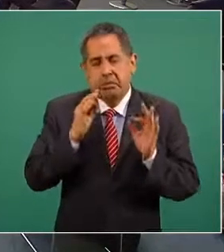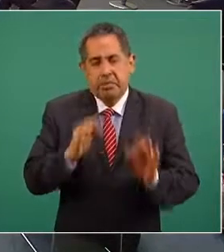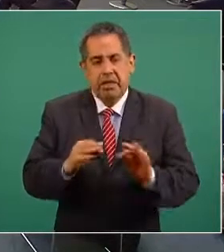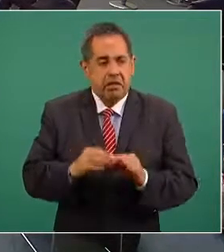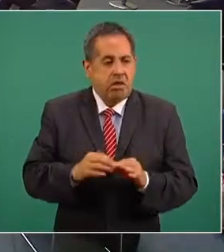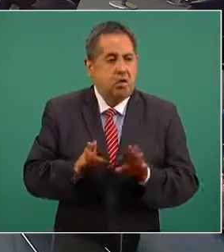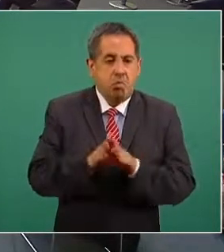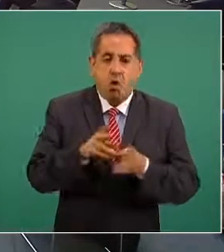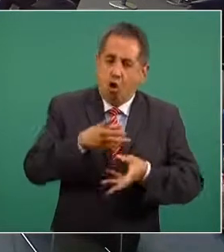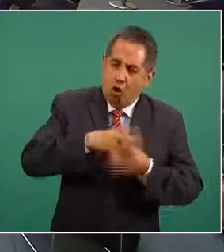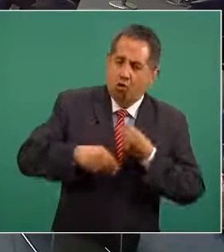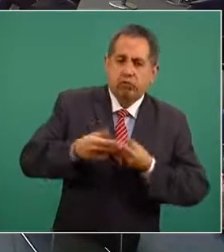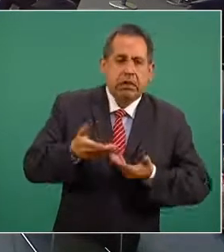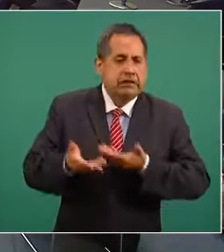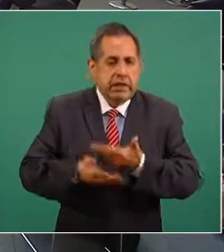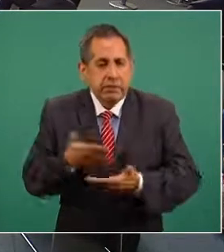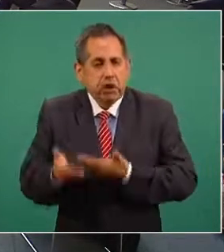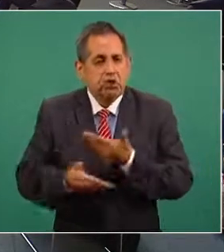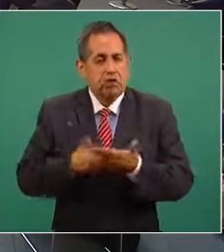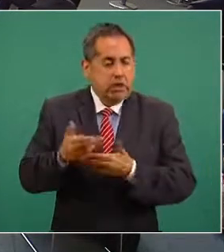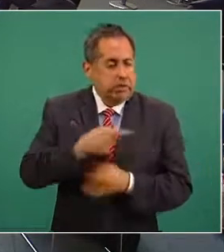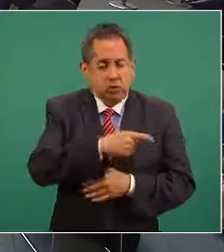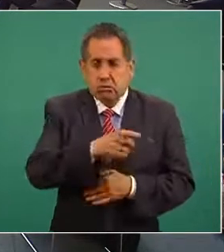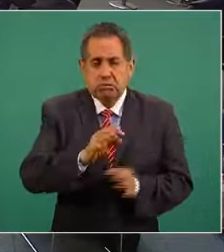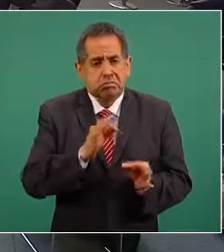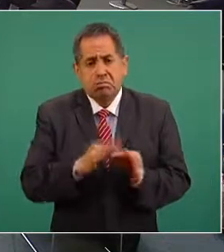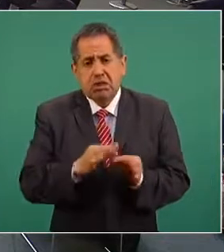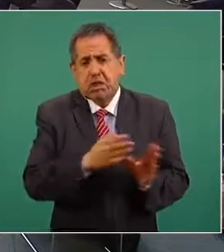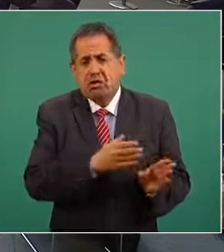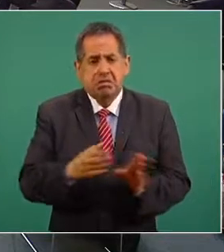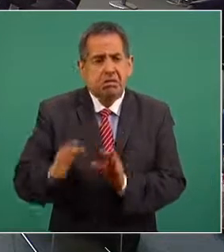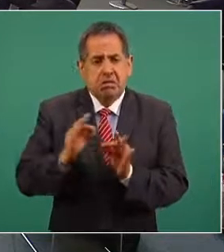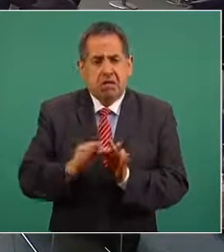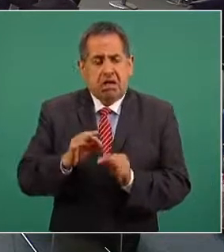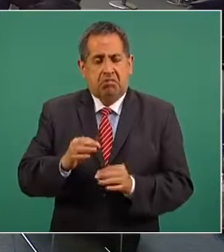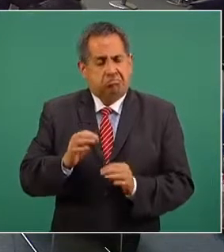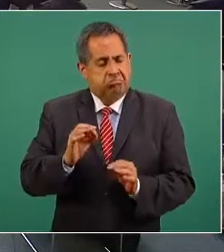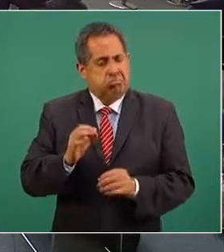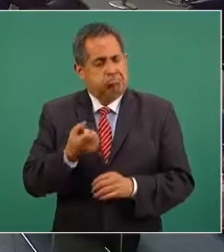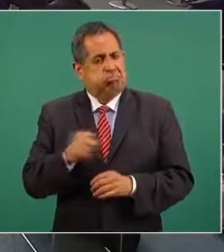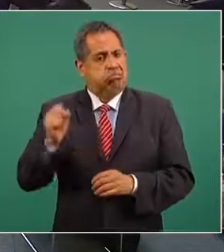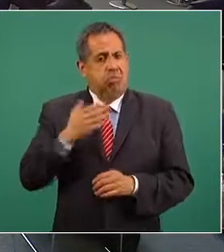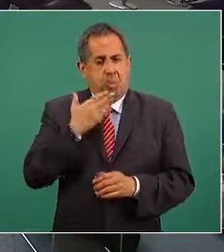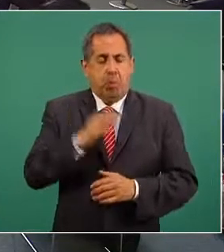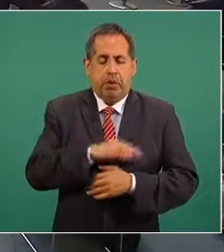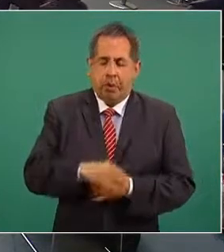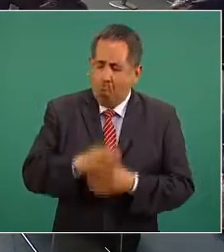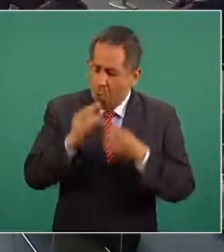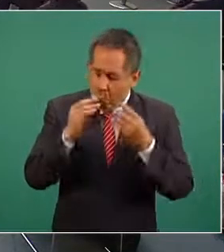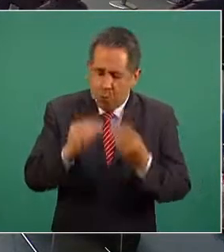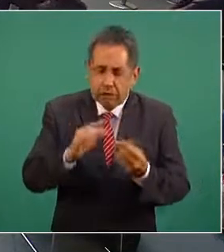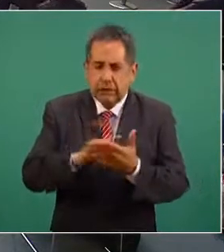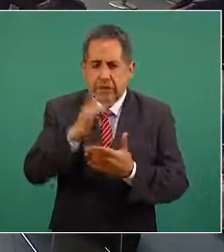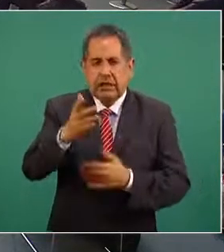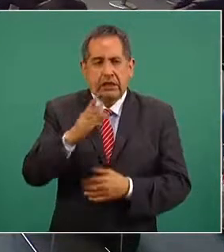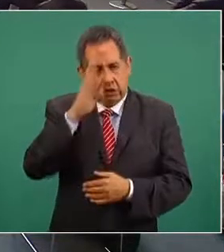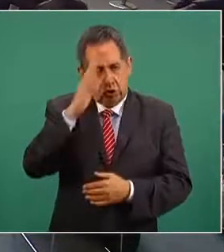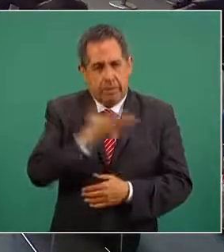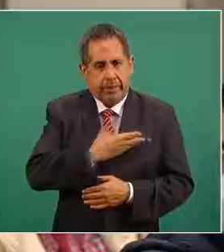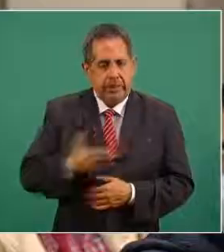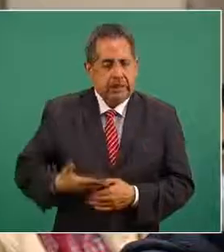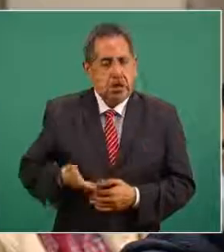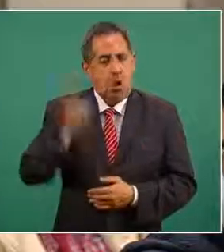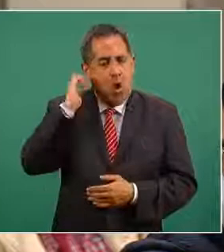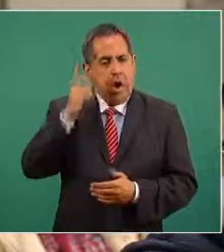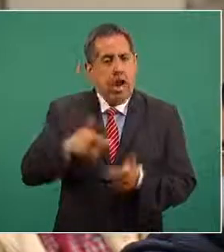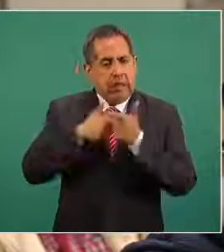contribución de los servicios y productos que proveen dado alto nivel competitivo muchas gracias señor presidente y esperando que